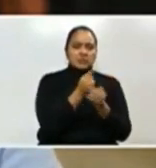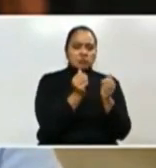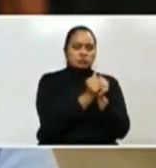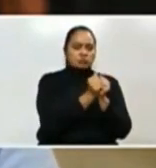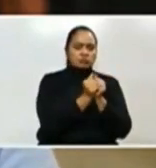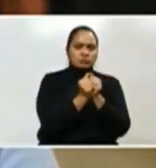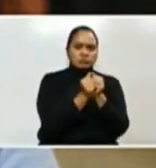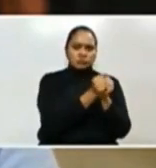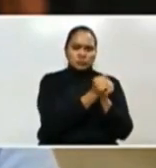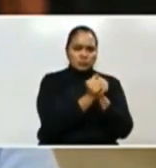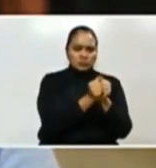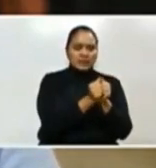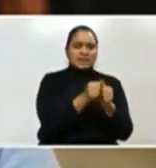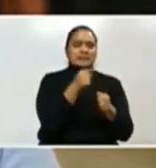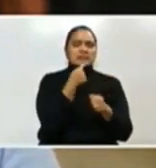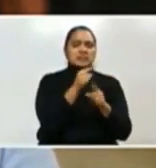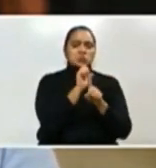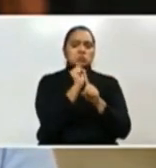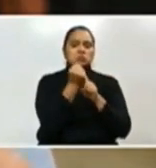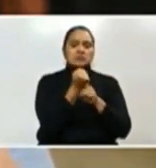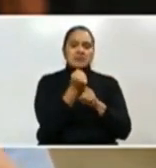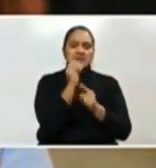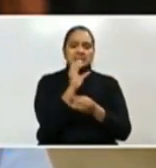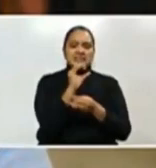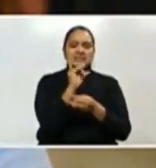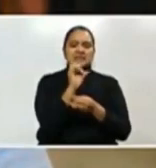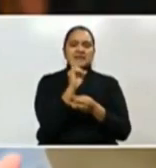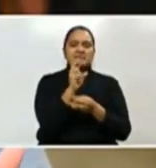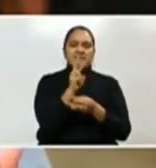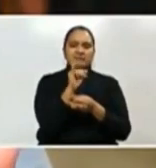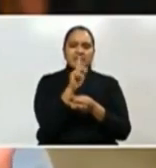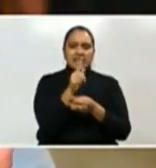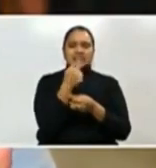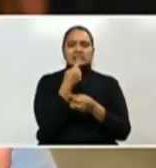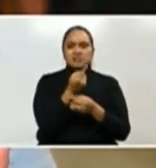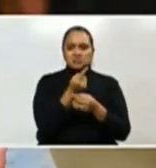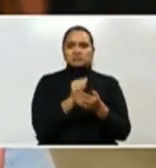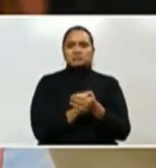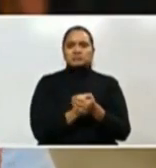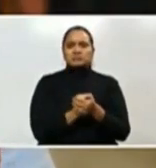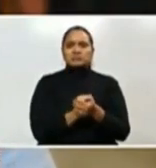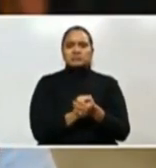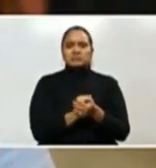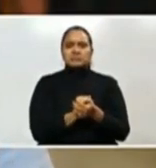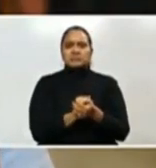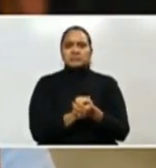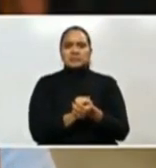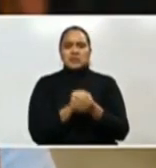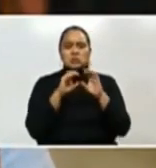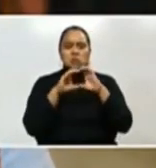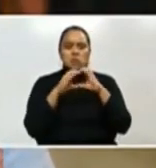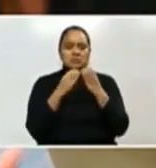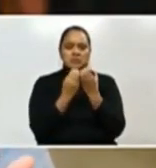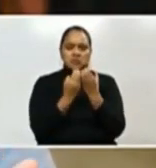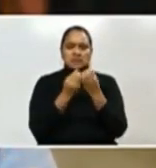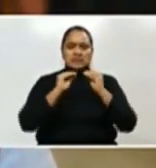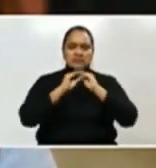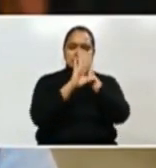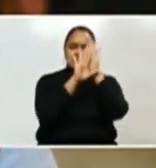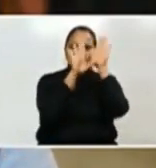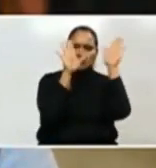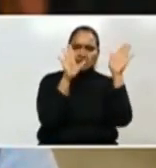acompañamiento de la sociedad civil y de las fuerzas vivas. Por ejemplo, las comisiones ciudadanas de